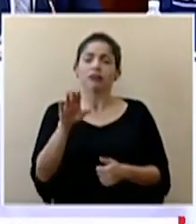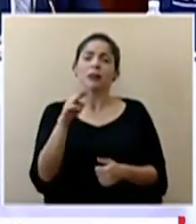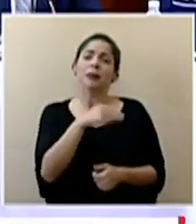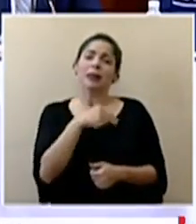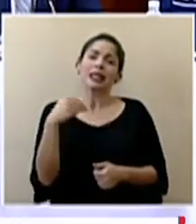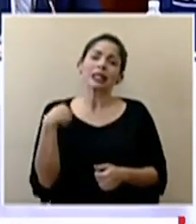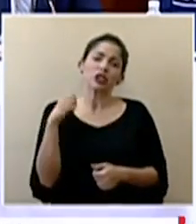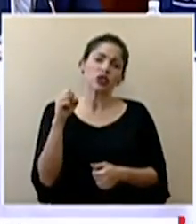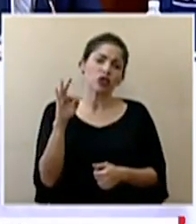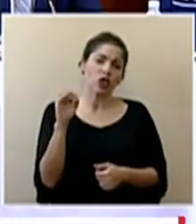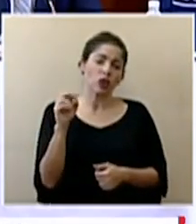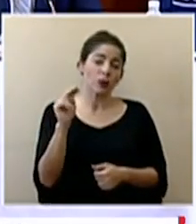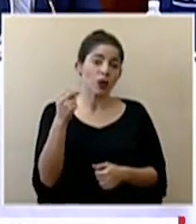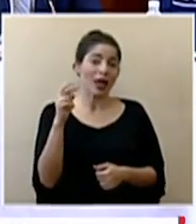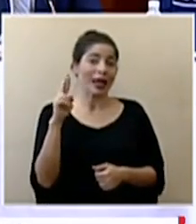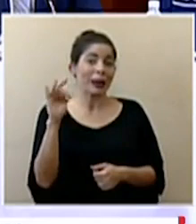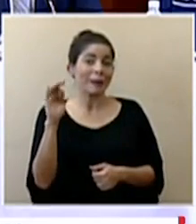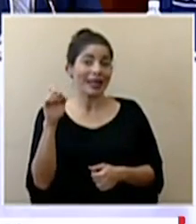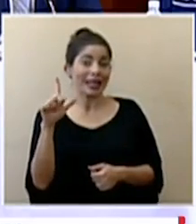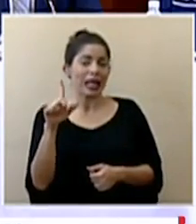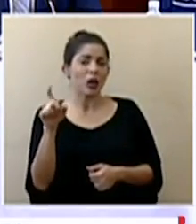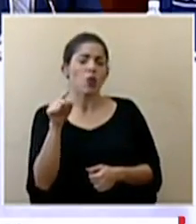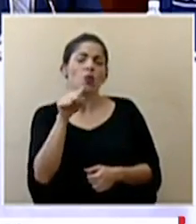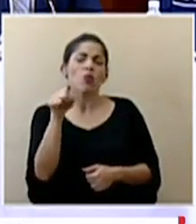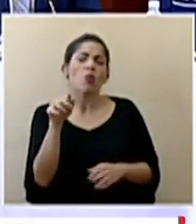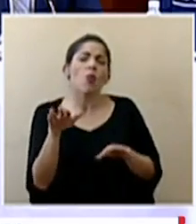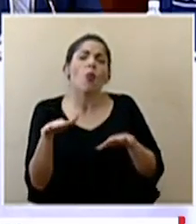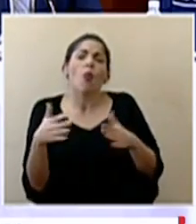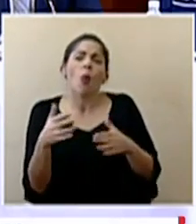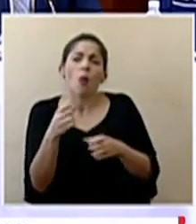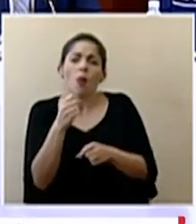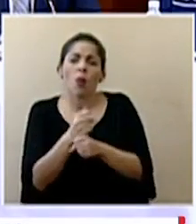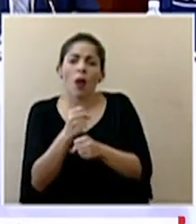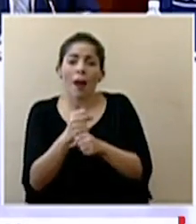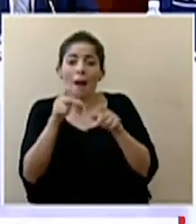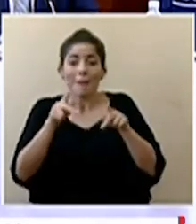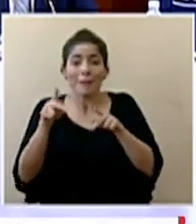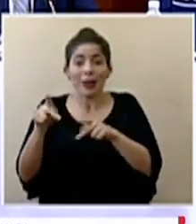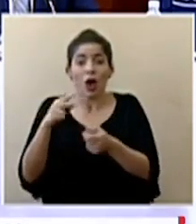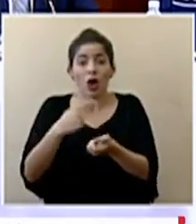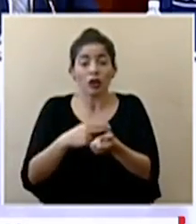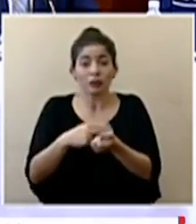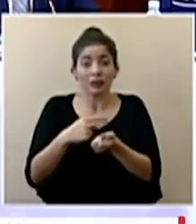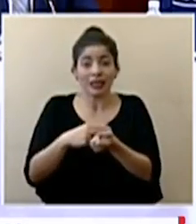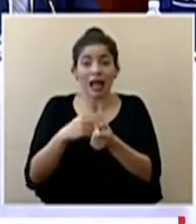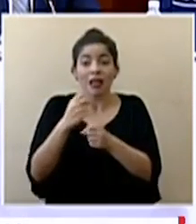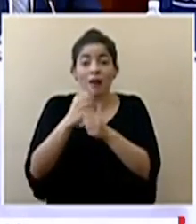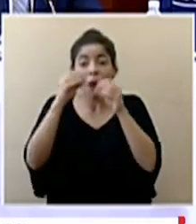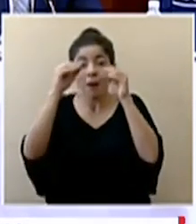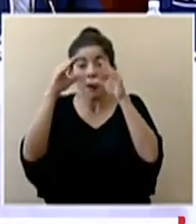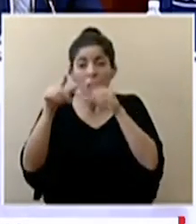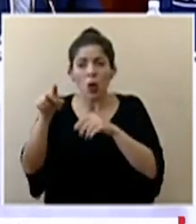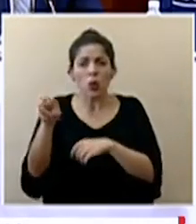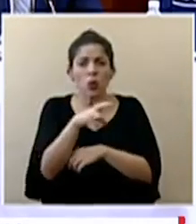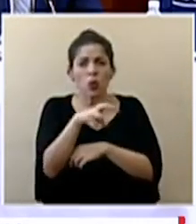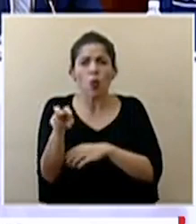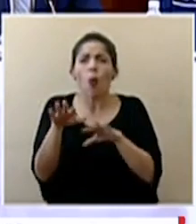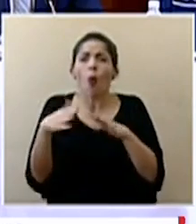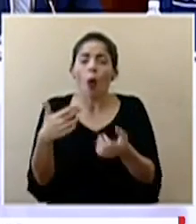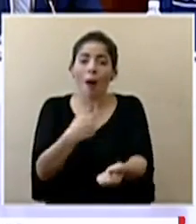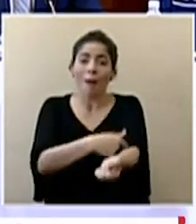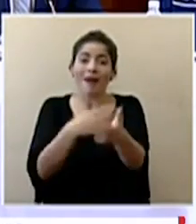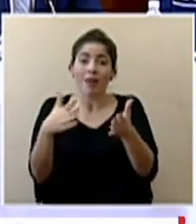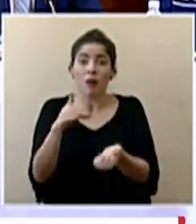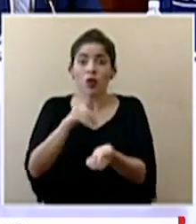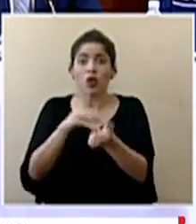Soto Noticias Repetel consulta ¿Cómo están trabajando el traslado del personal médico que trabaja en la madrugada? Algunos enfermeros y